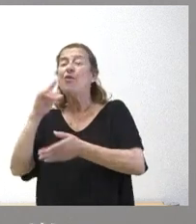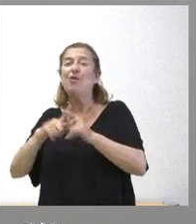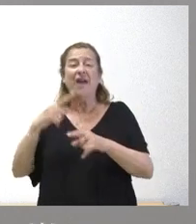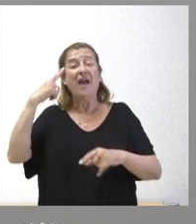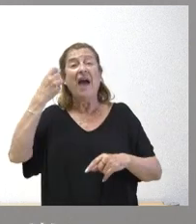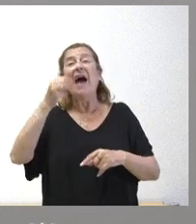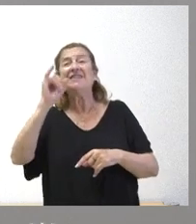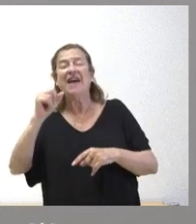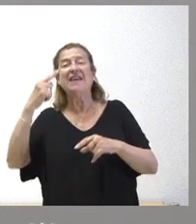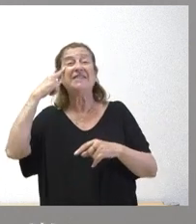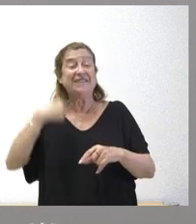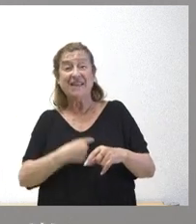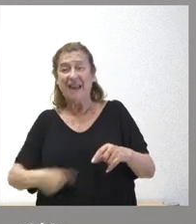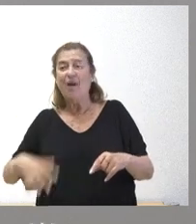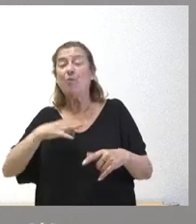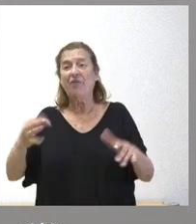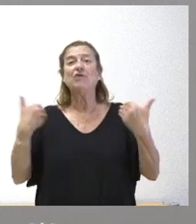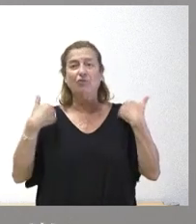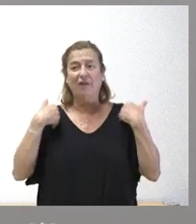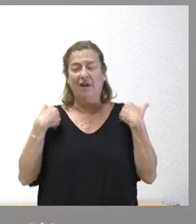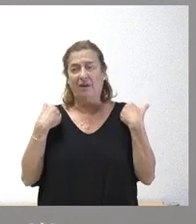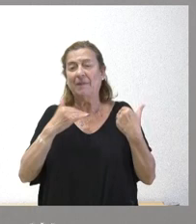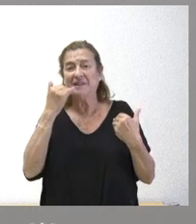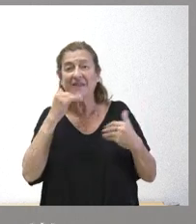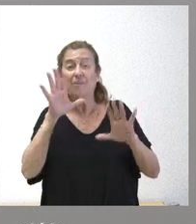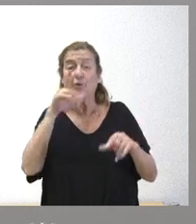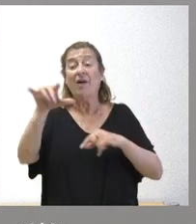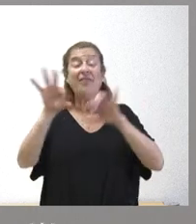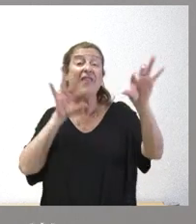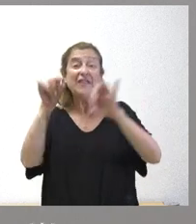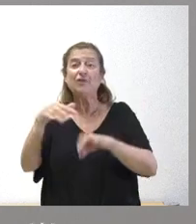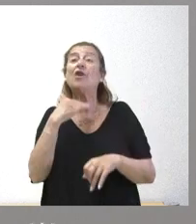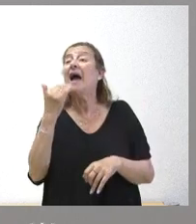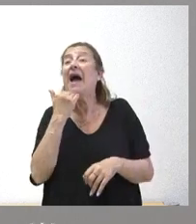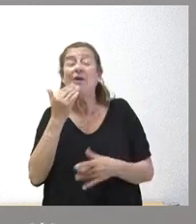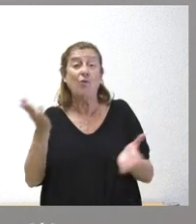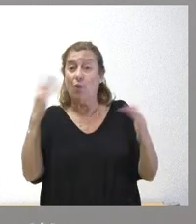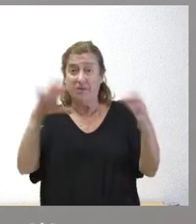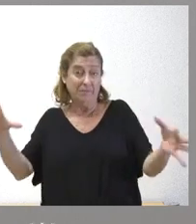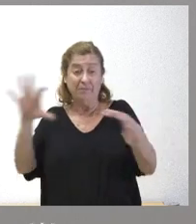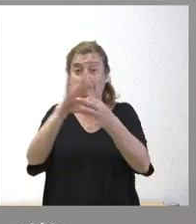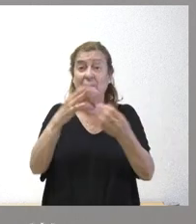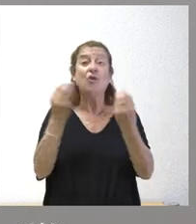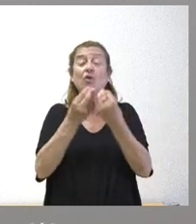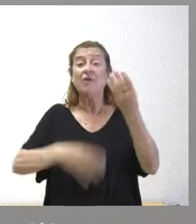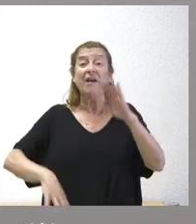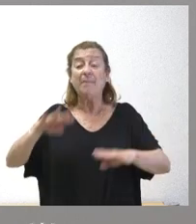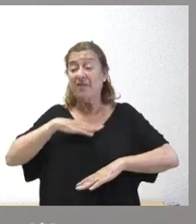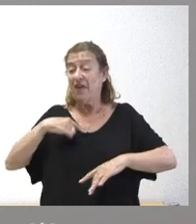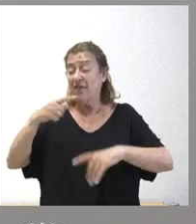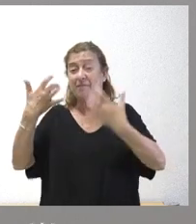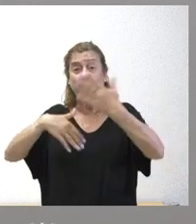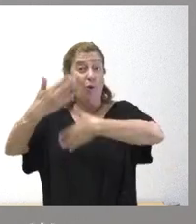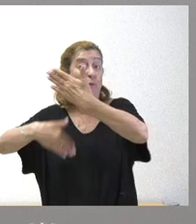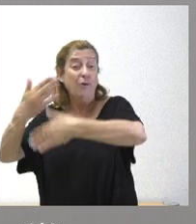y en China y puede sufrir de forma muy relevante como esta decisión es algo que no tiene nada que ver con la capacidad de producción del sector lo